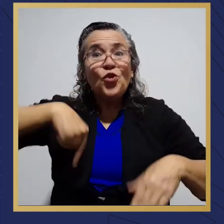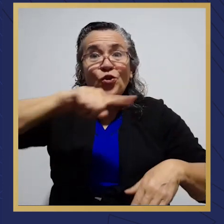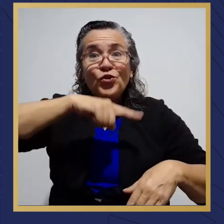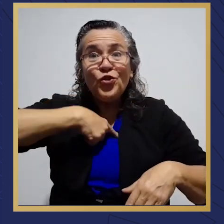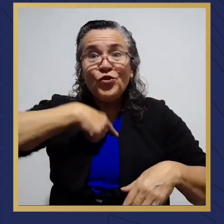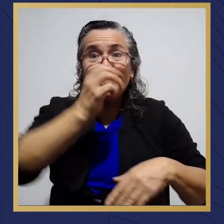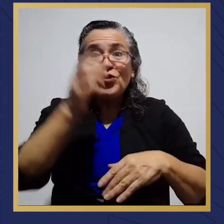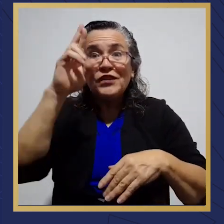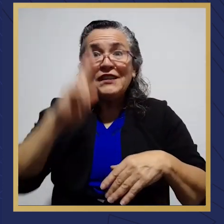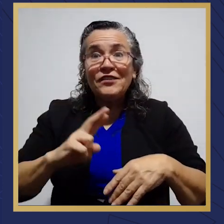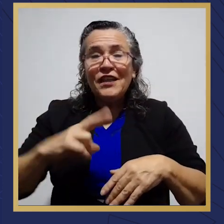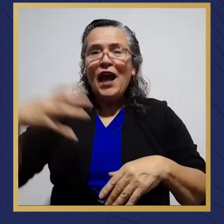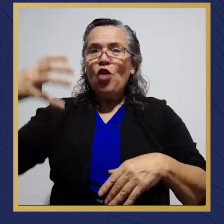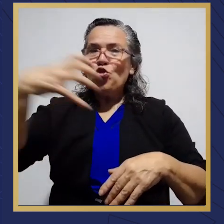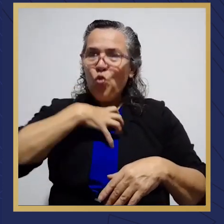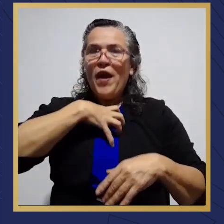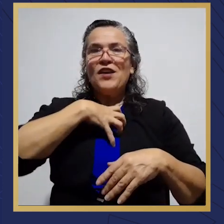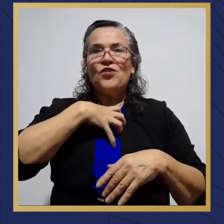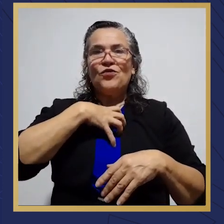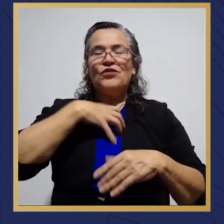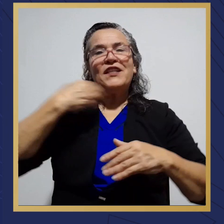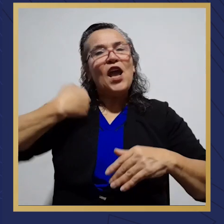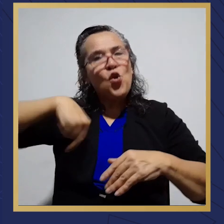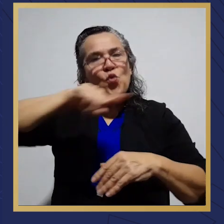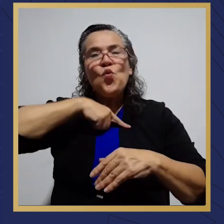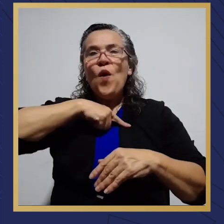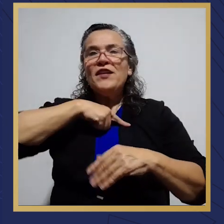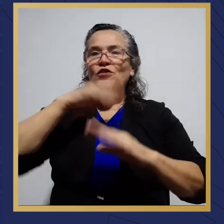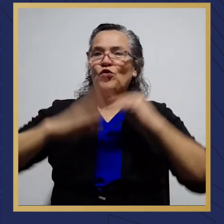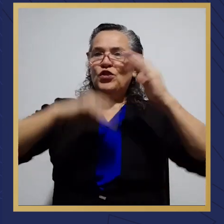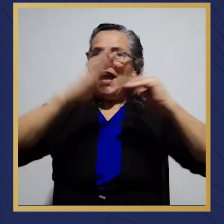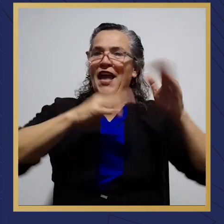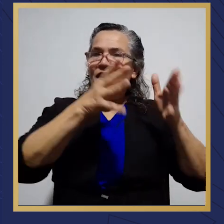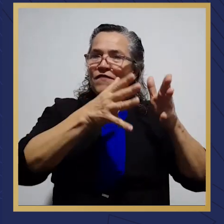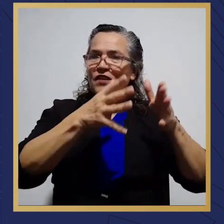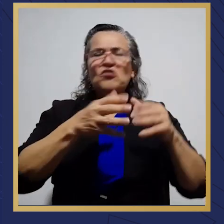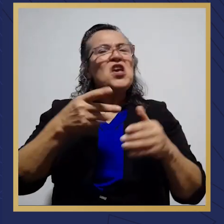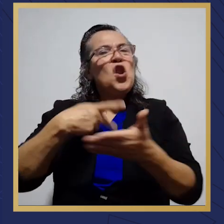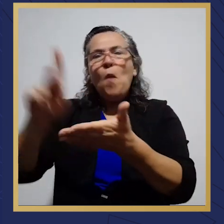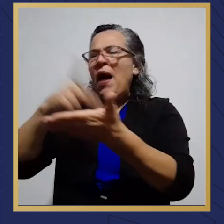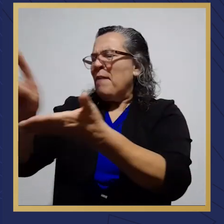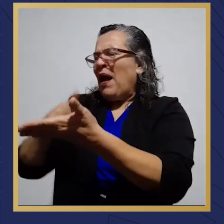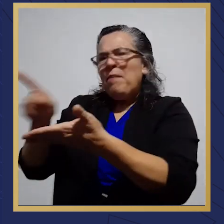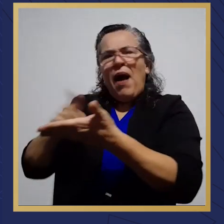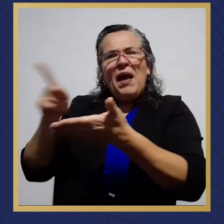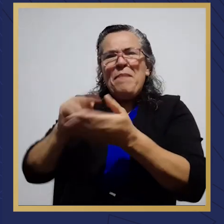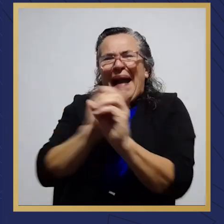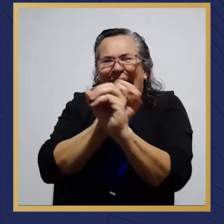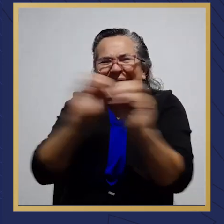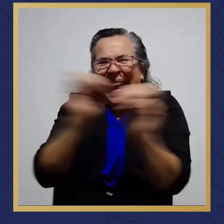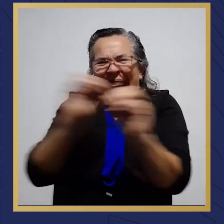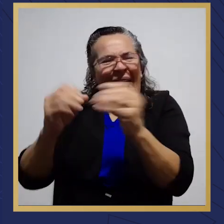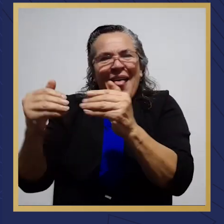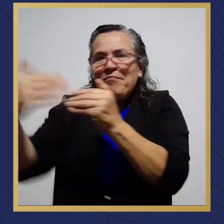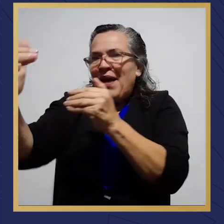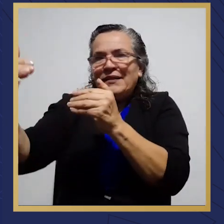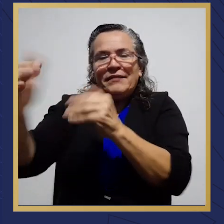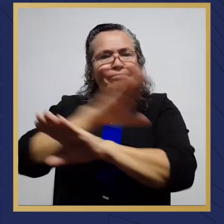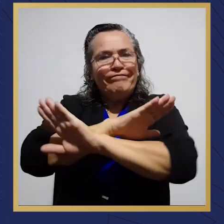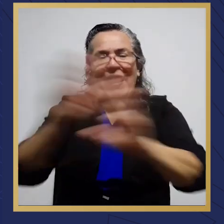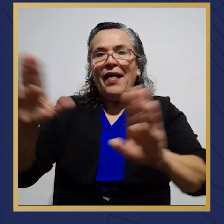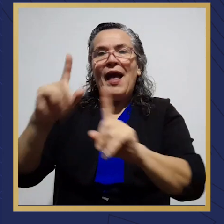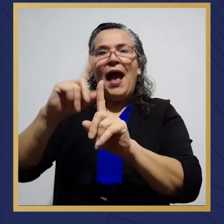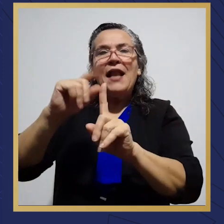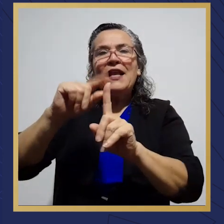nosotros los dueños de nuestros edificios y no pagaríamos un 5